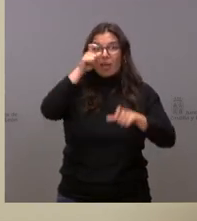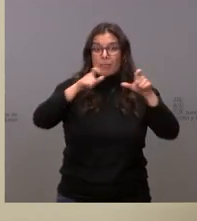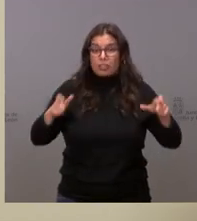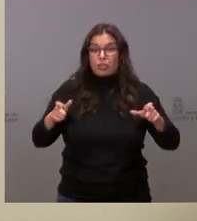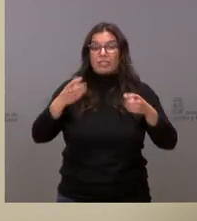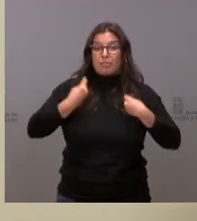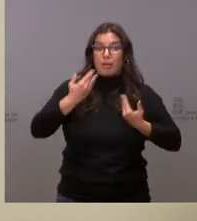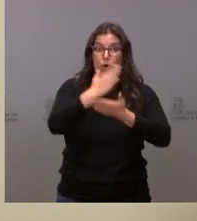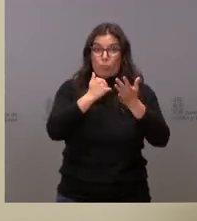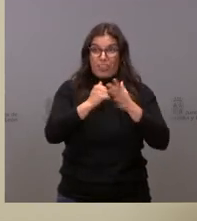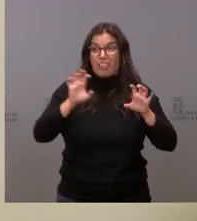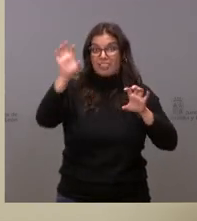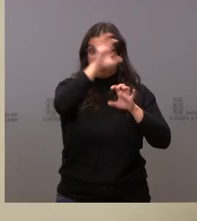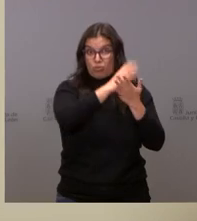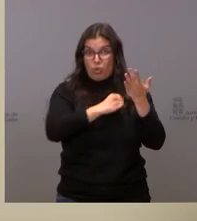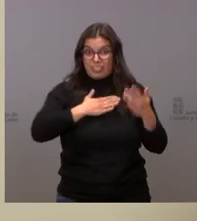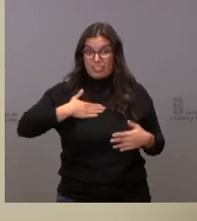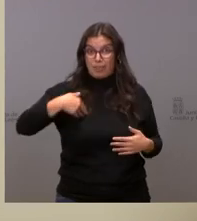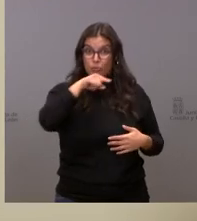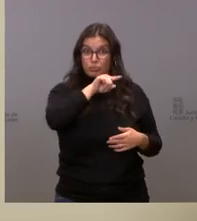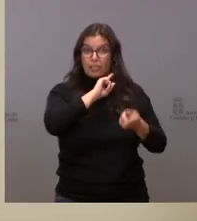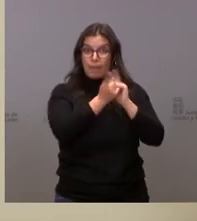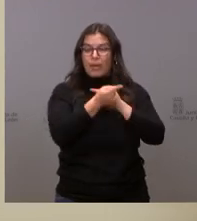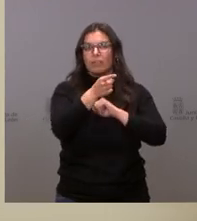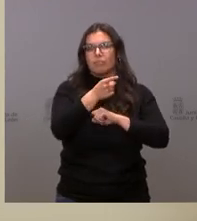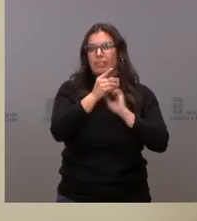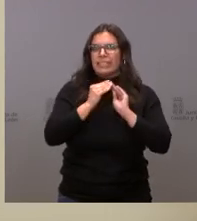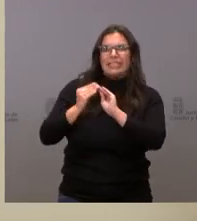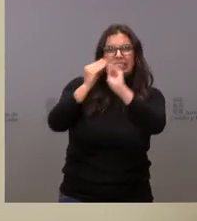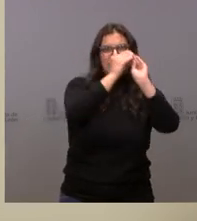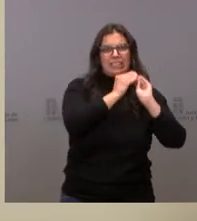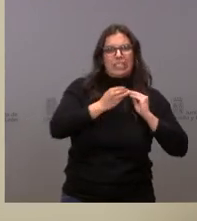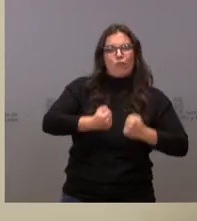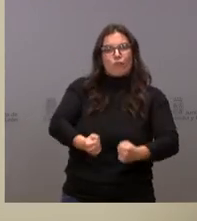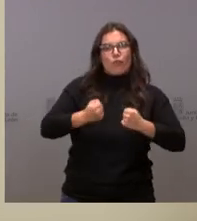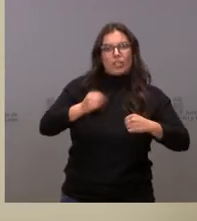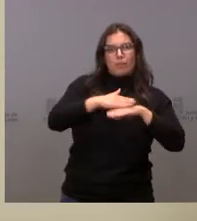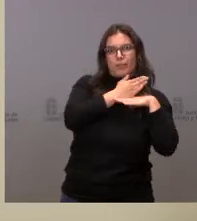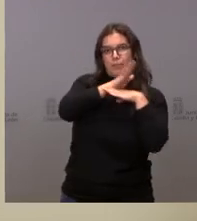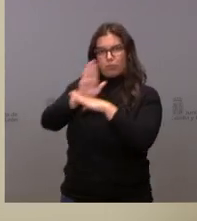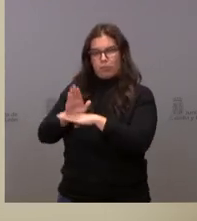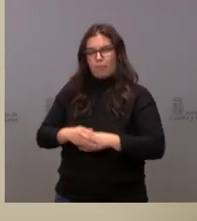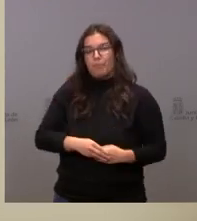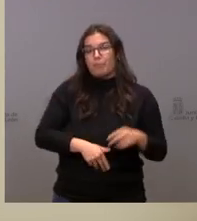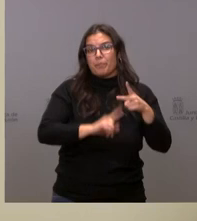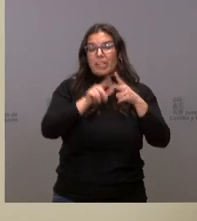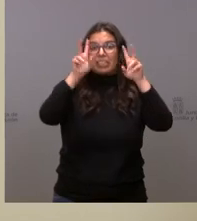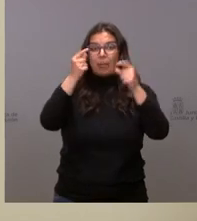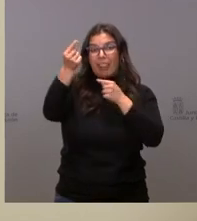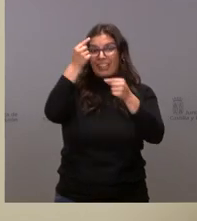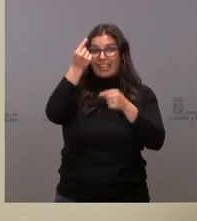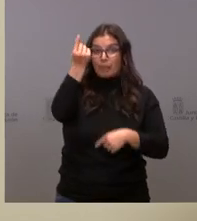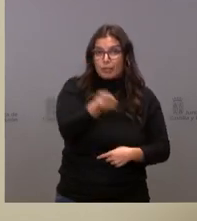comunidades la necesidad de una postura común a ese respecto con respecto al detalle del presupuesto